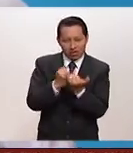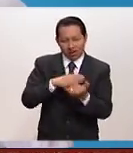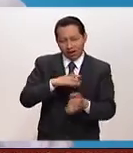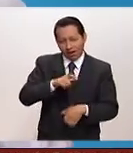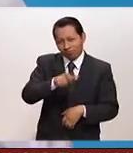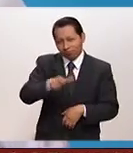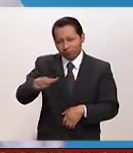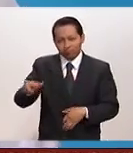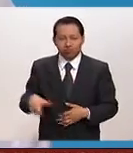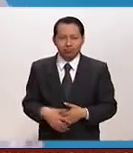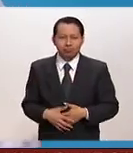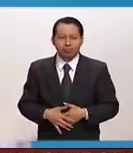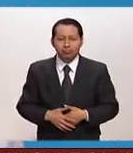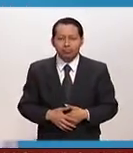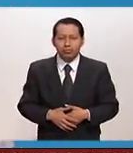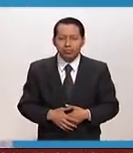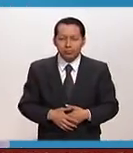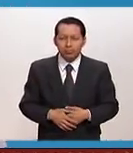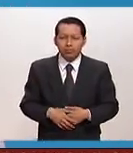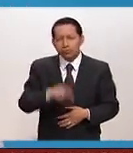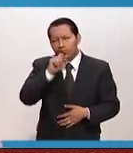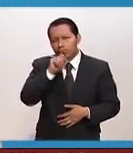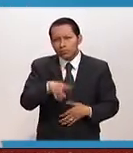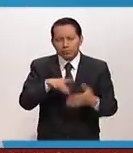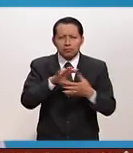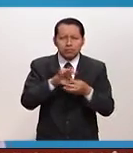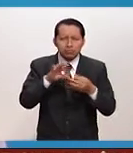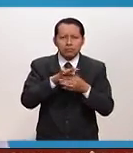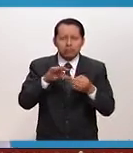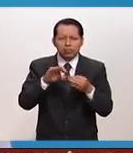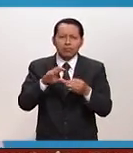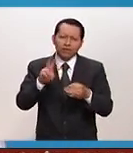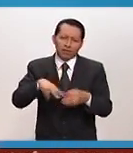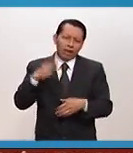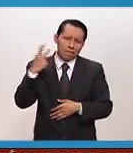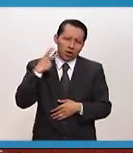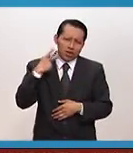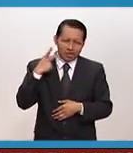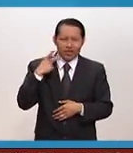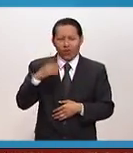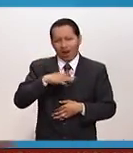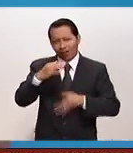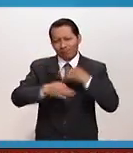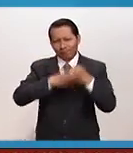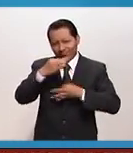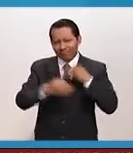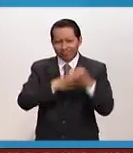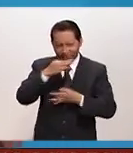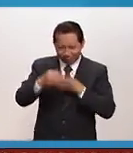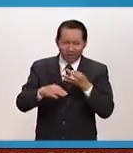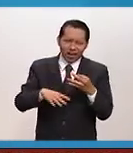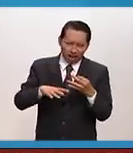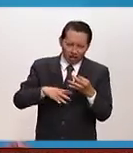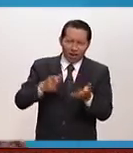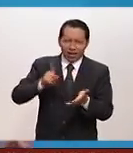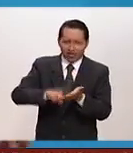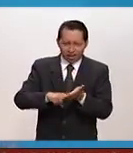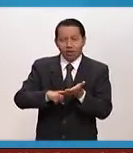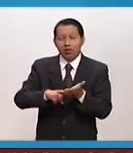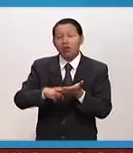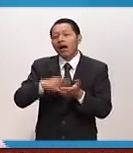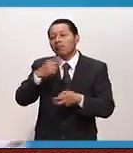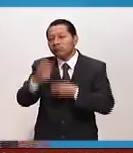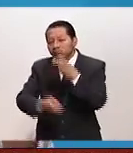partido. Ahora bien, como comentabas, pues hay un marketing político y un cierto amarillismo, una presencia en medios, pues